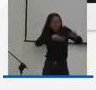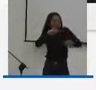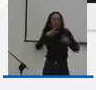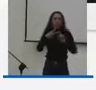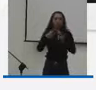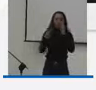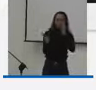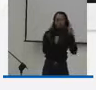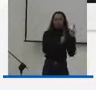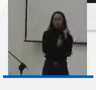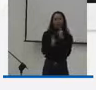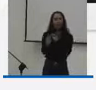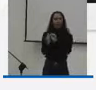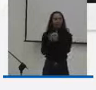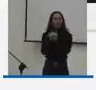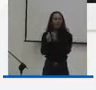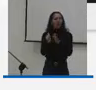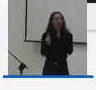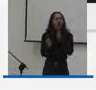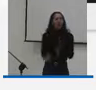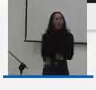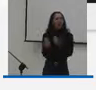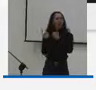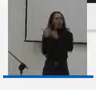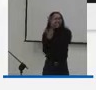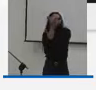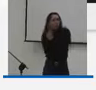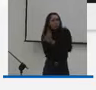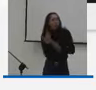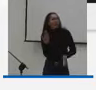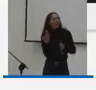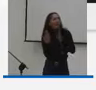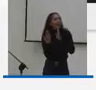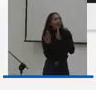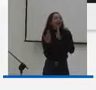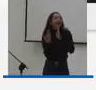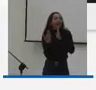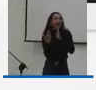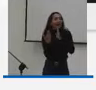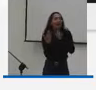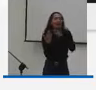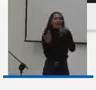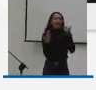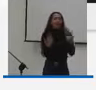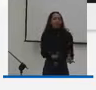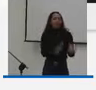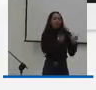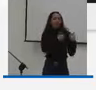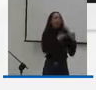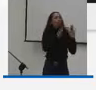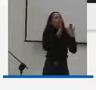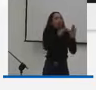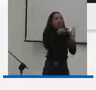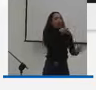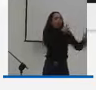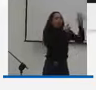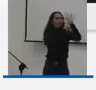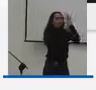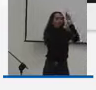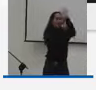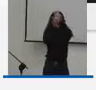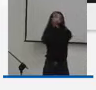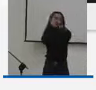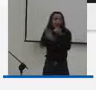organismos estos sean expedidos o emitidos por el ente correspondiente del nivel correspondiente el caso del